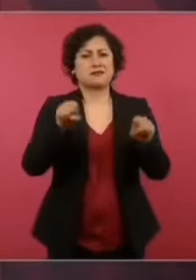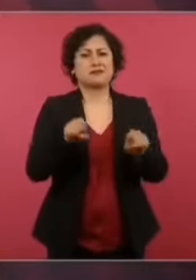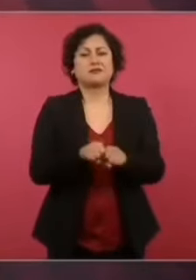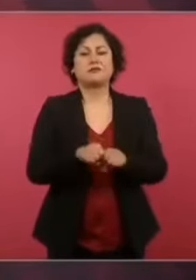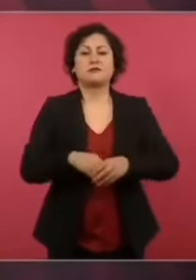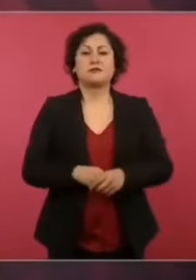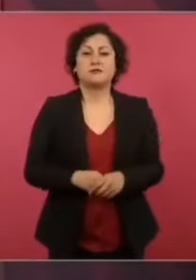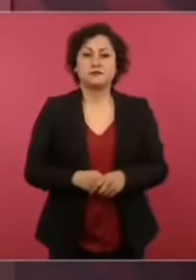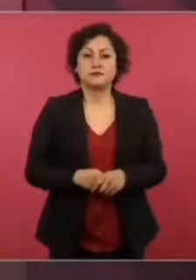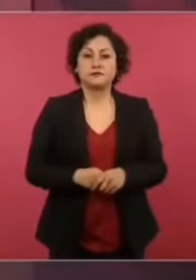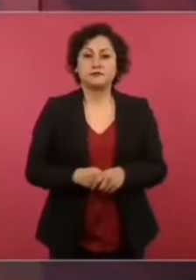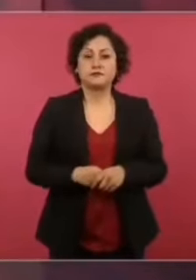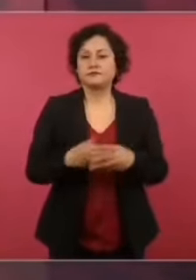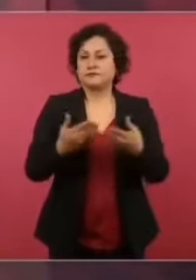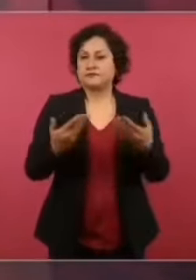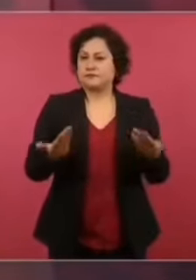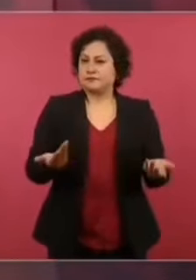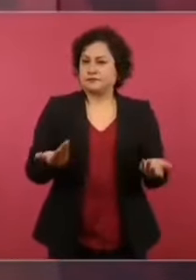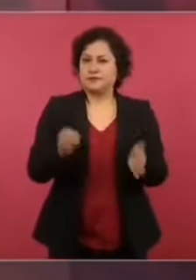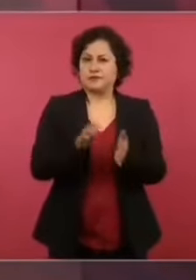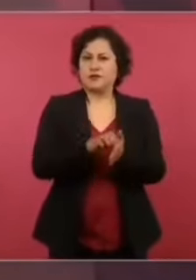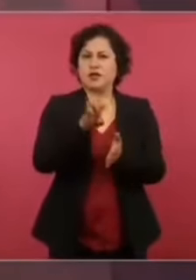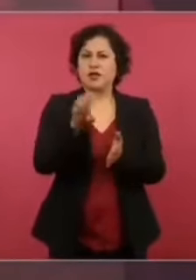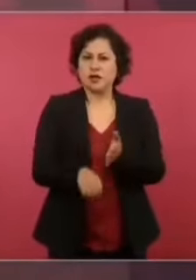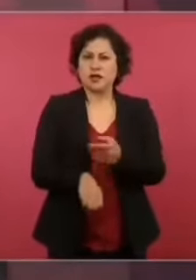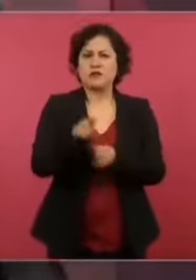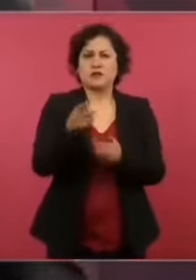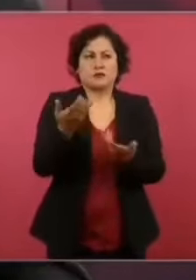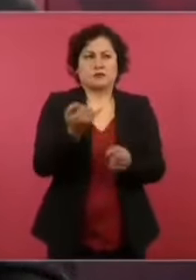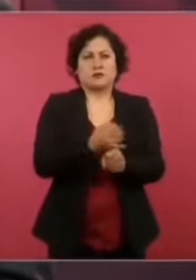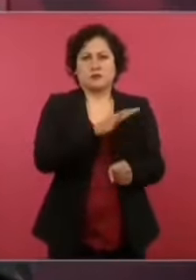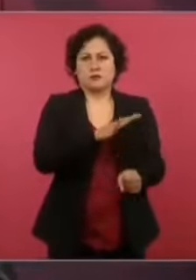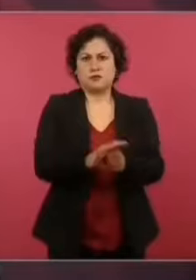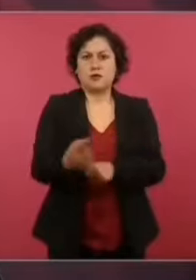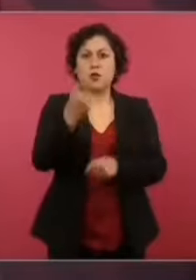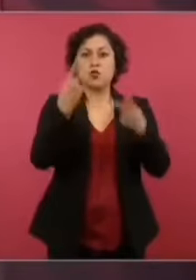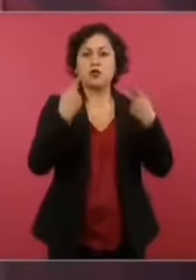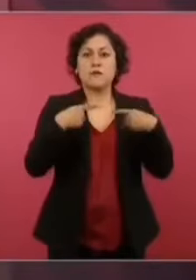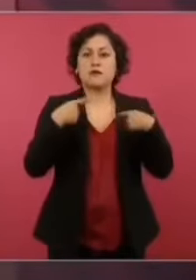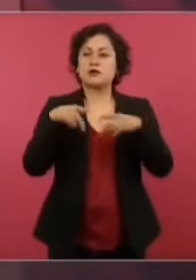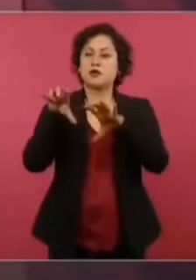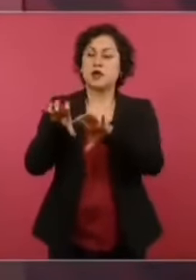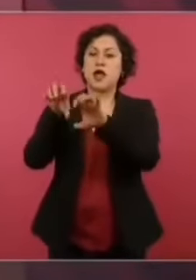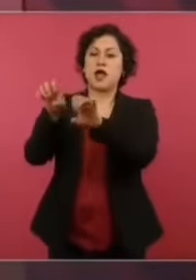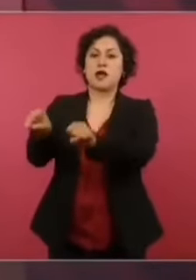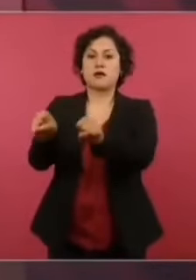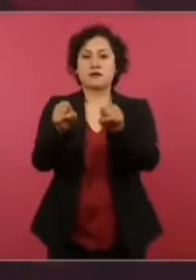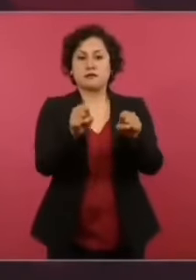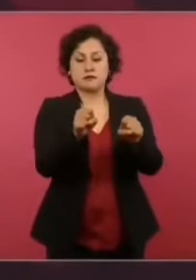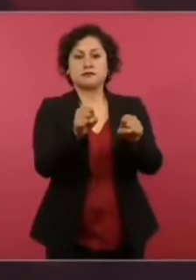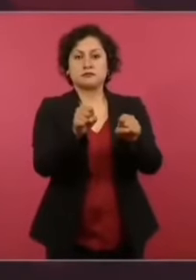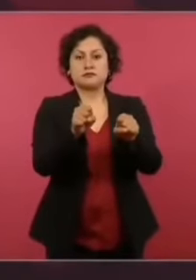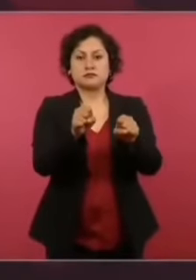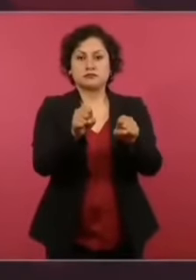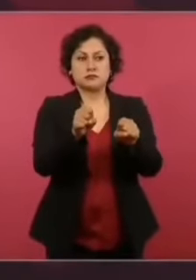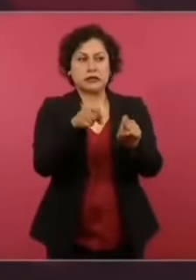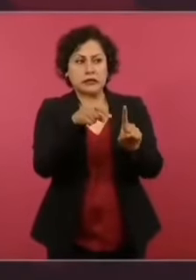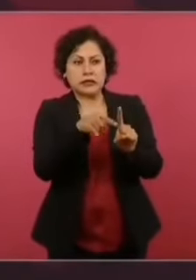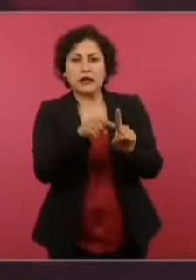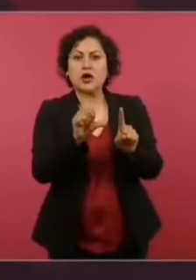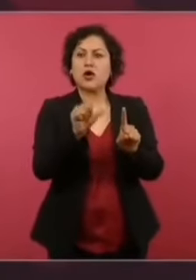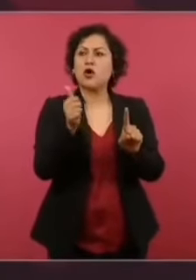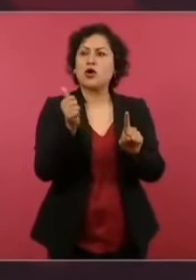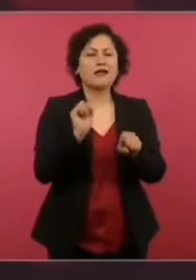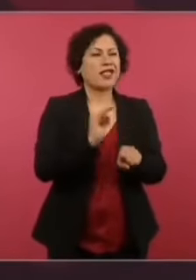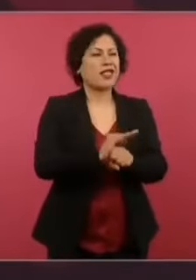No es posible que detienen a una persona y como tiene influencia no tarda dos días en la